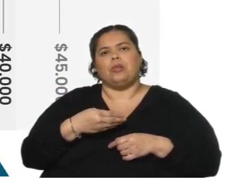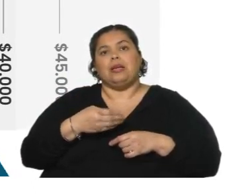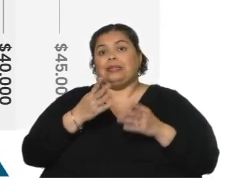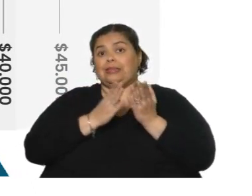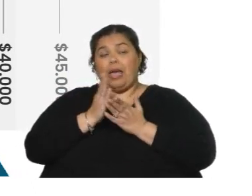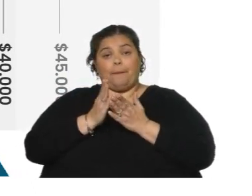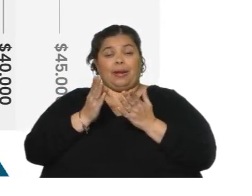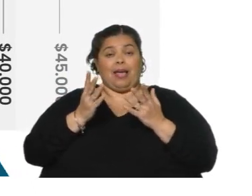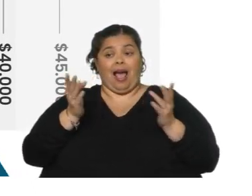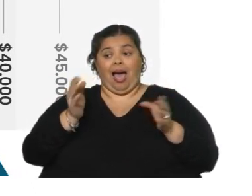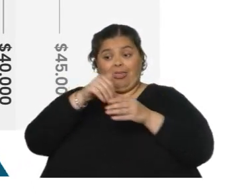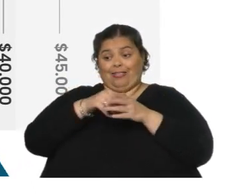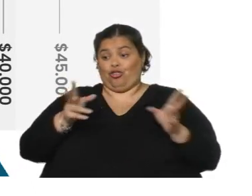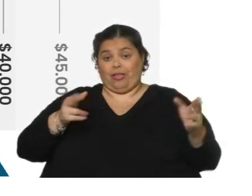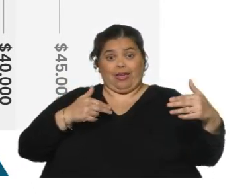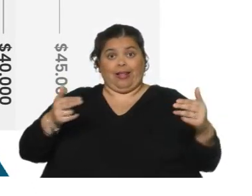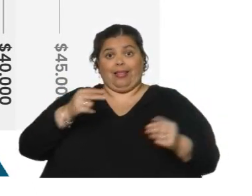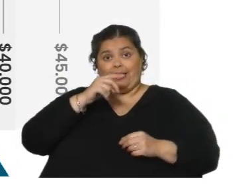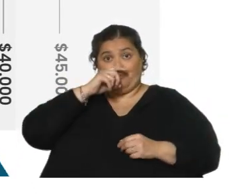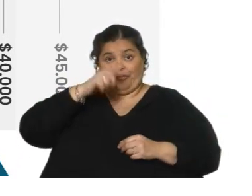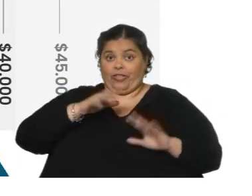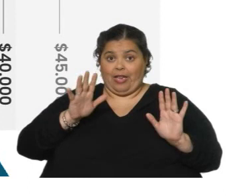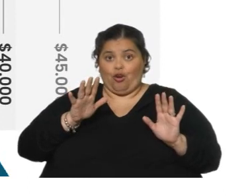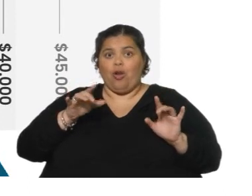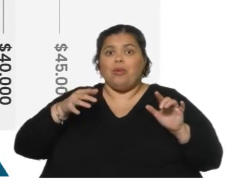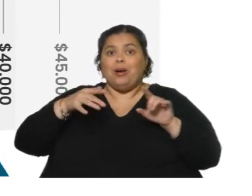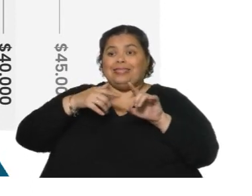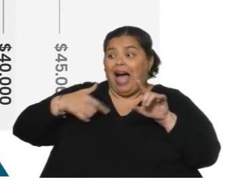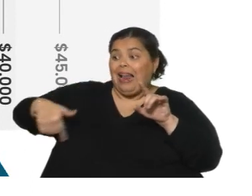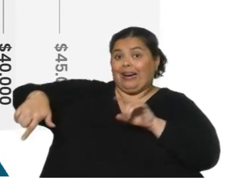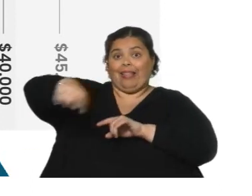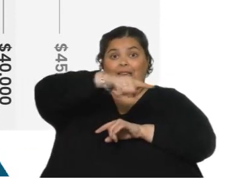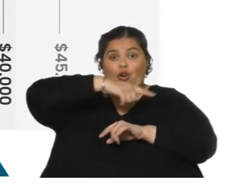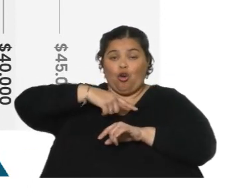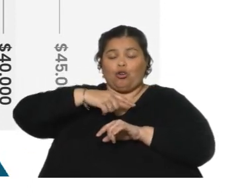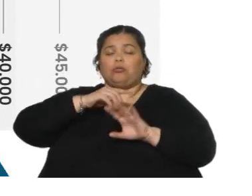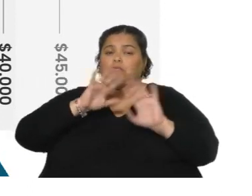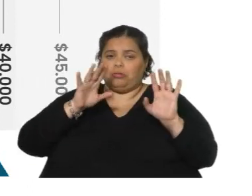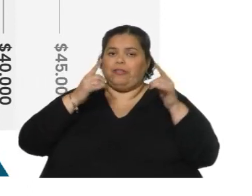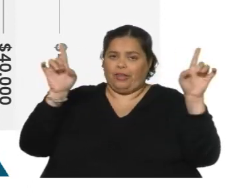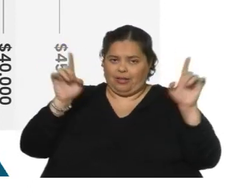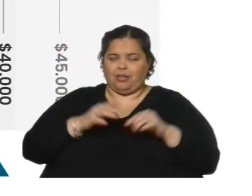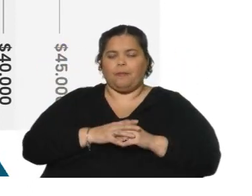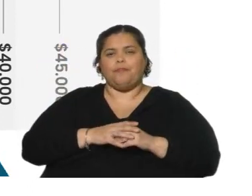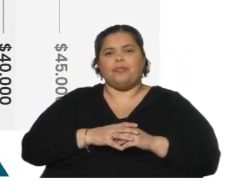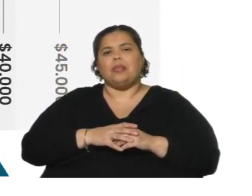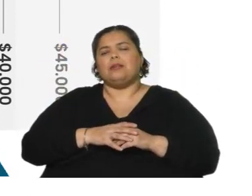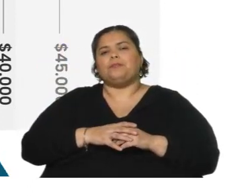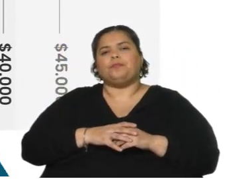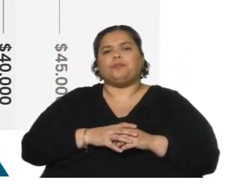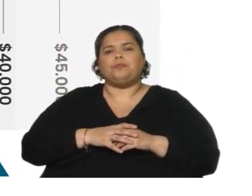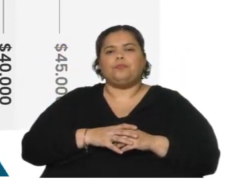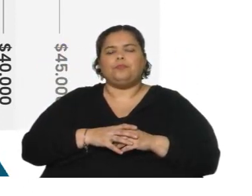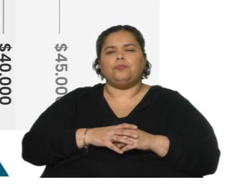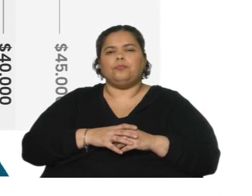límites departamentales, porque ahora cuando salgamos de Montevideo vamos a ver el entorno del área metropolitana, ¿verdad? Ahí tenemos los